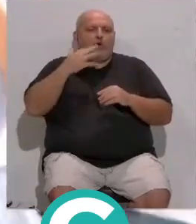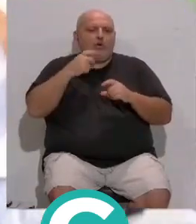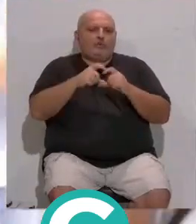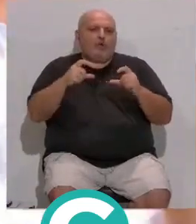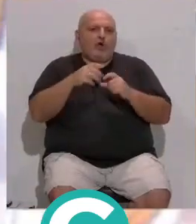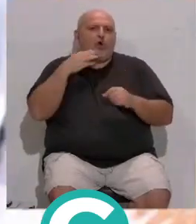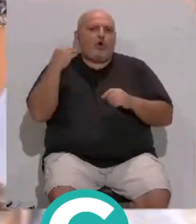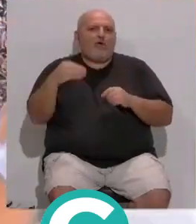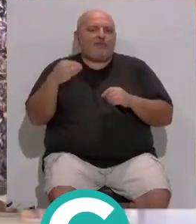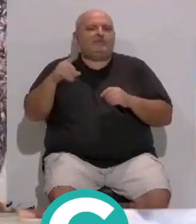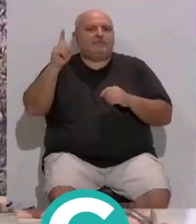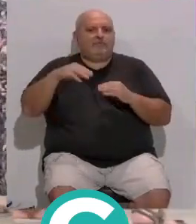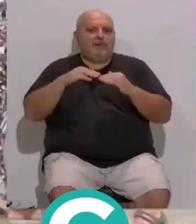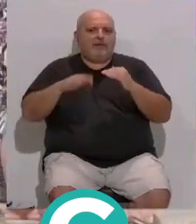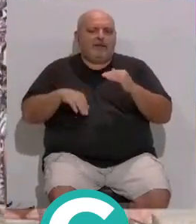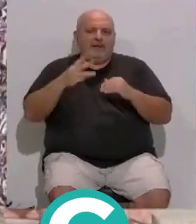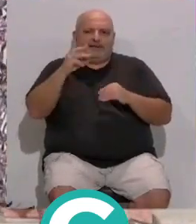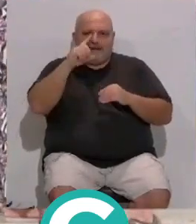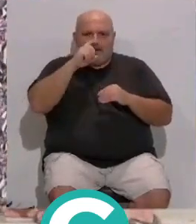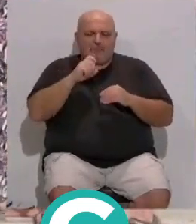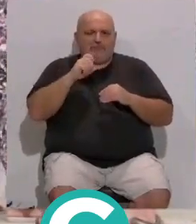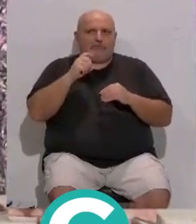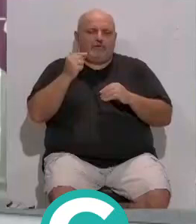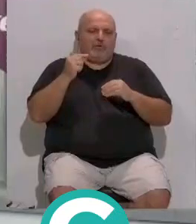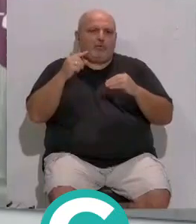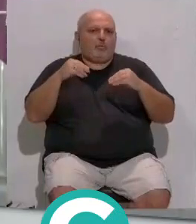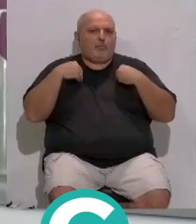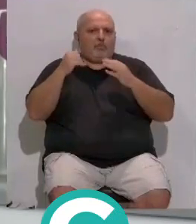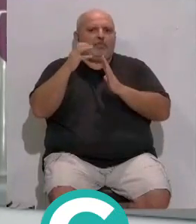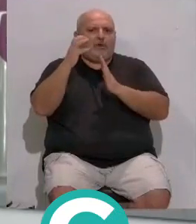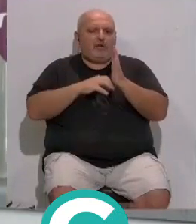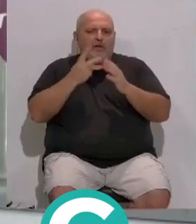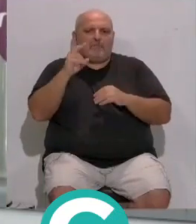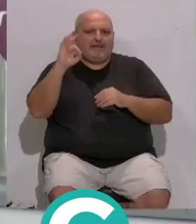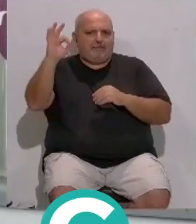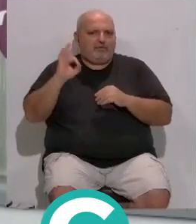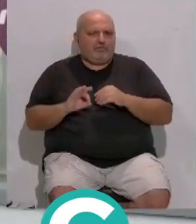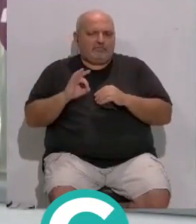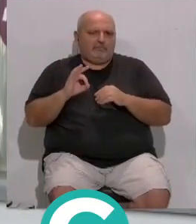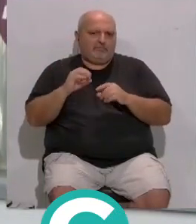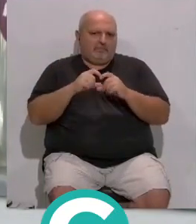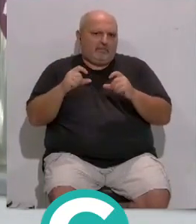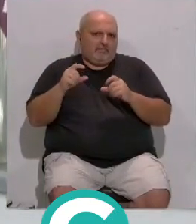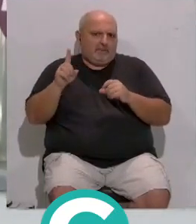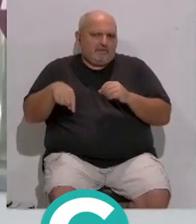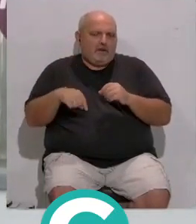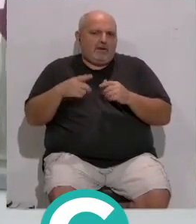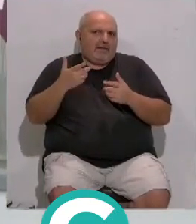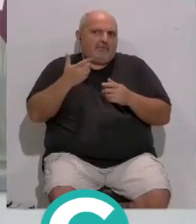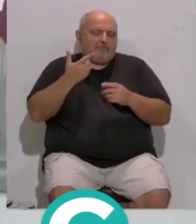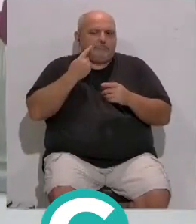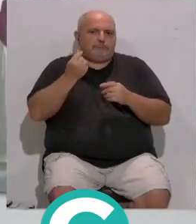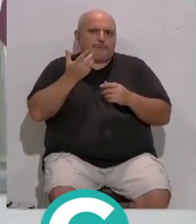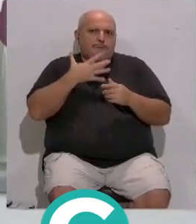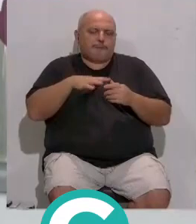tarjeta joven... ...para los menores de 30 años... ...que permite disfrutar de un descuento del 20%... ...sobre el billete sencillo... ...con lo que se